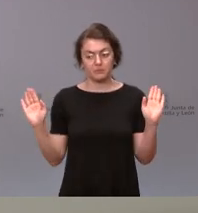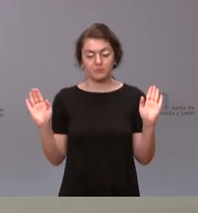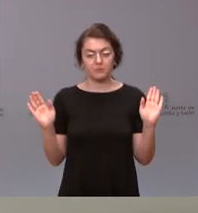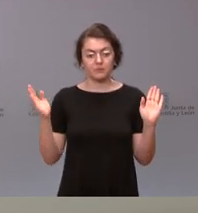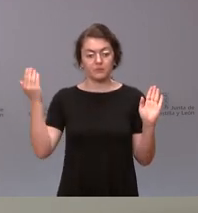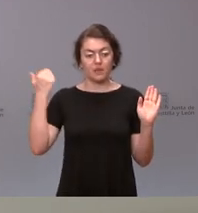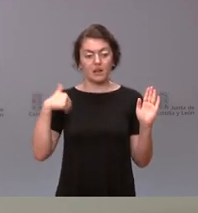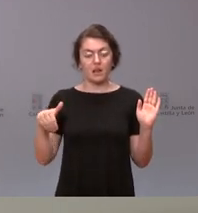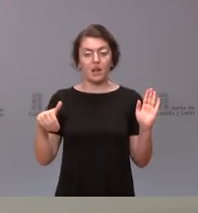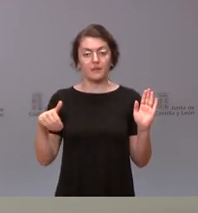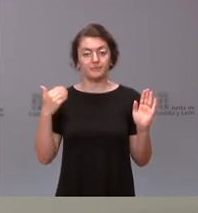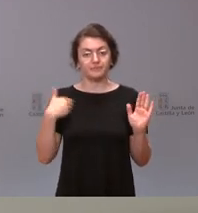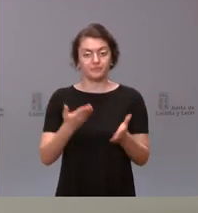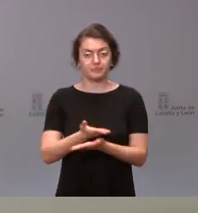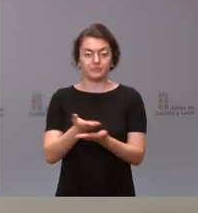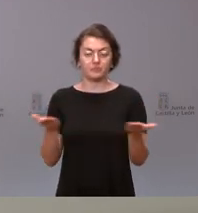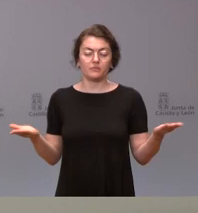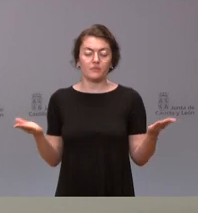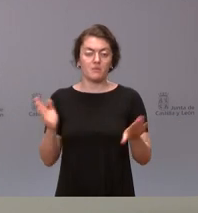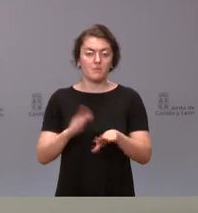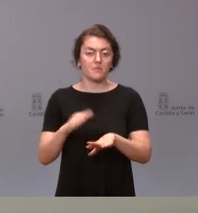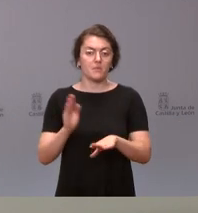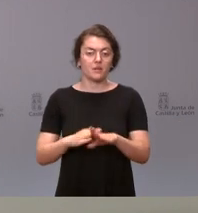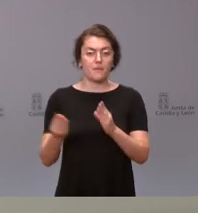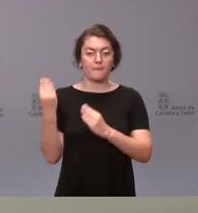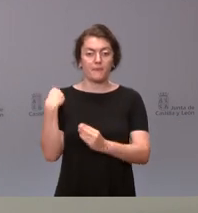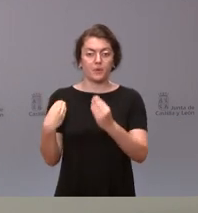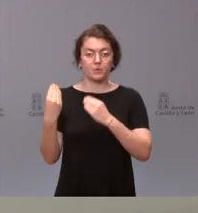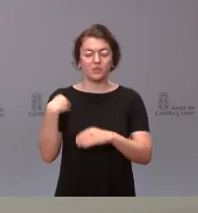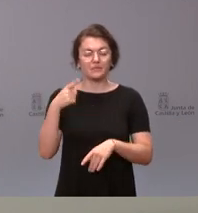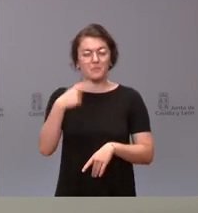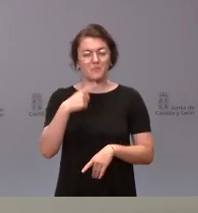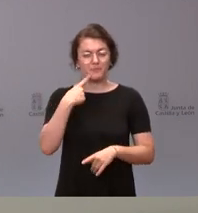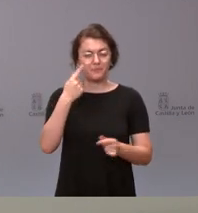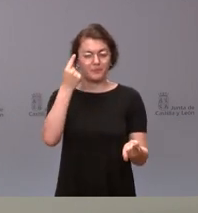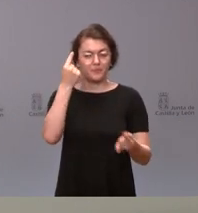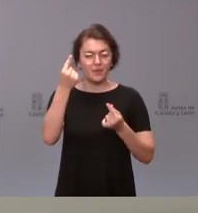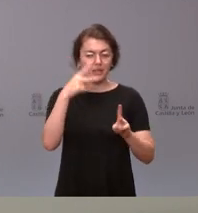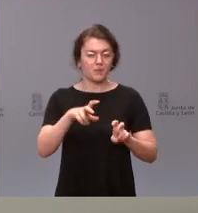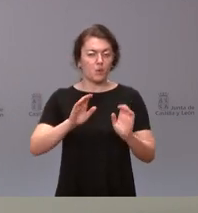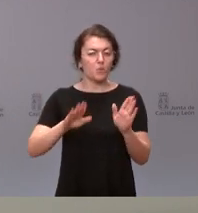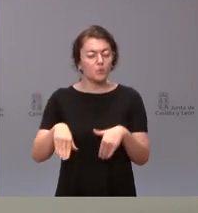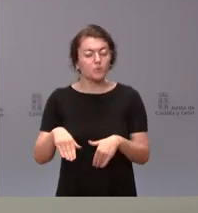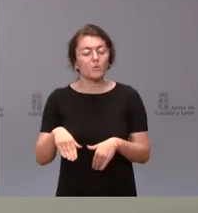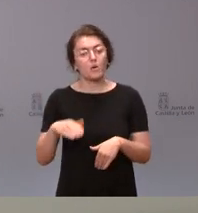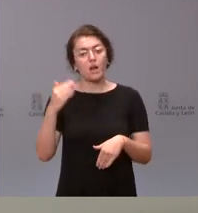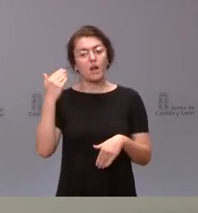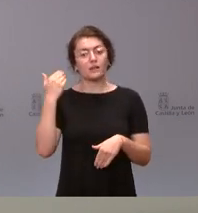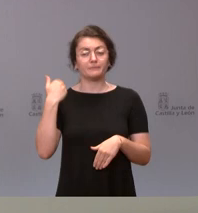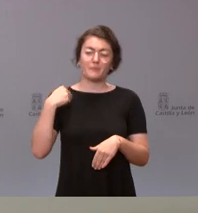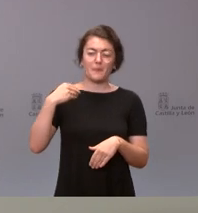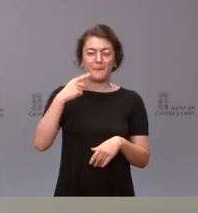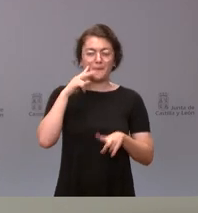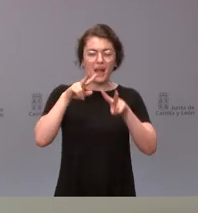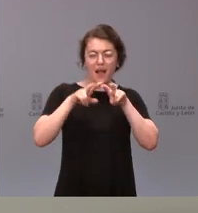estaríamos a la espera de sus preguntas. Quizá una última cuestión. Hemos analizado con cierta preocupación